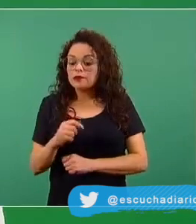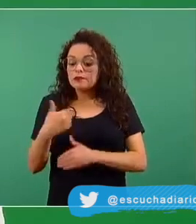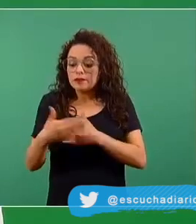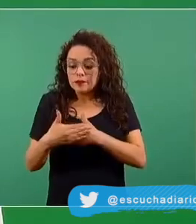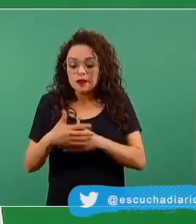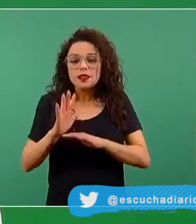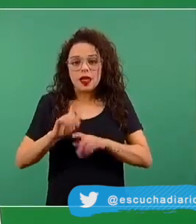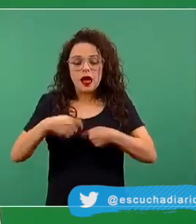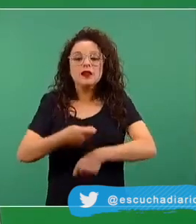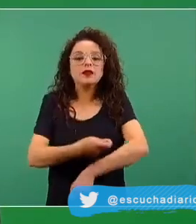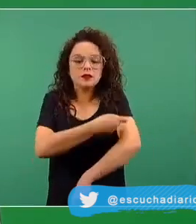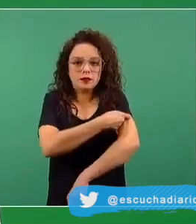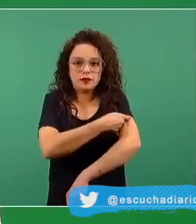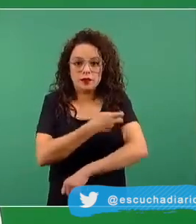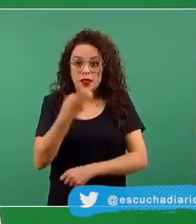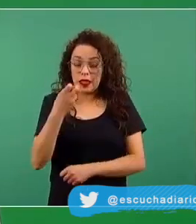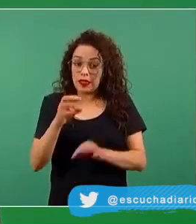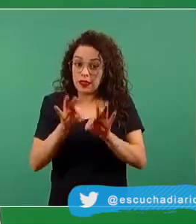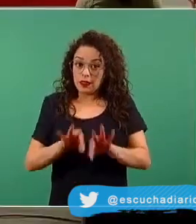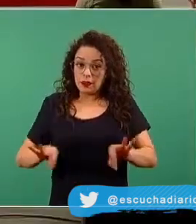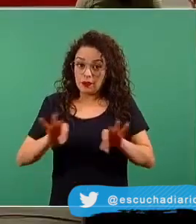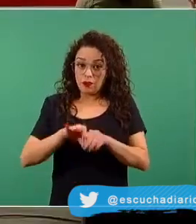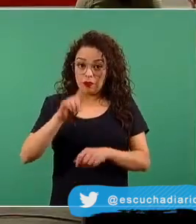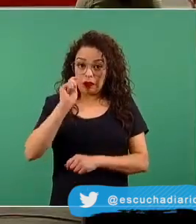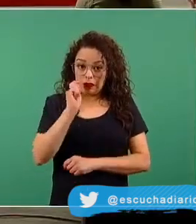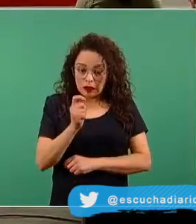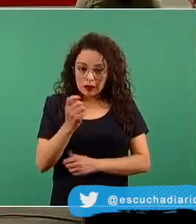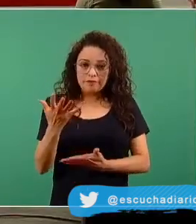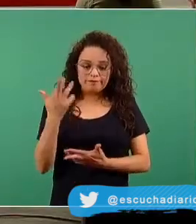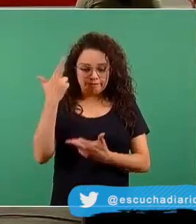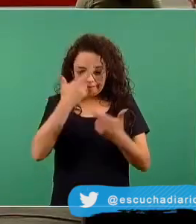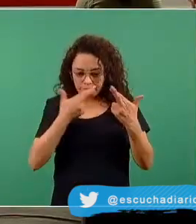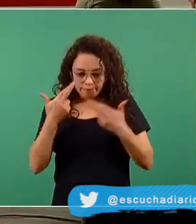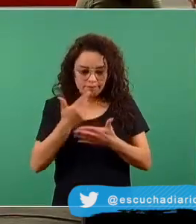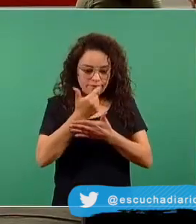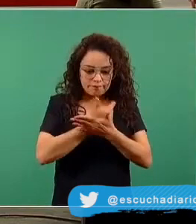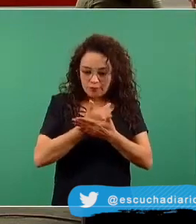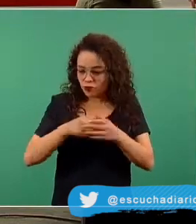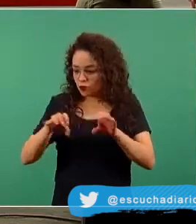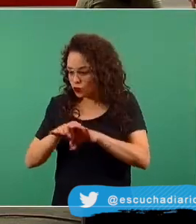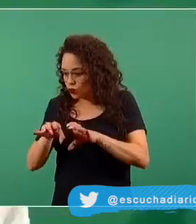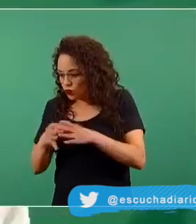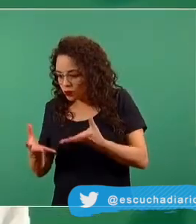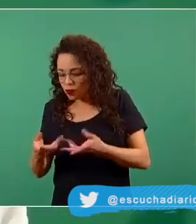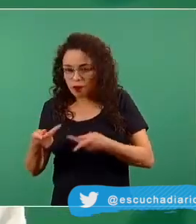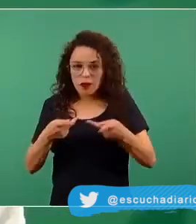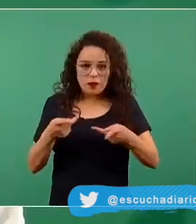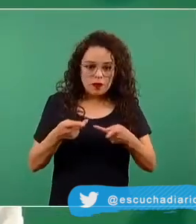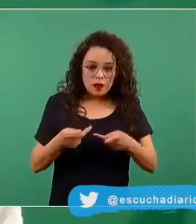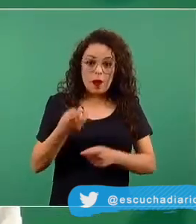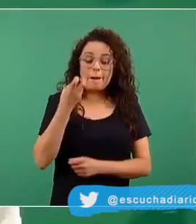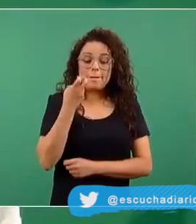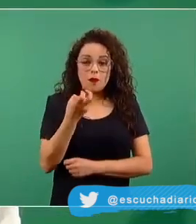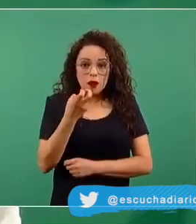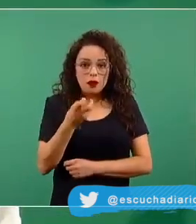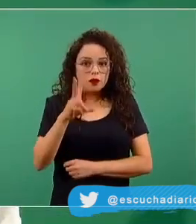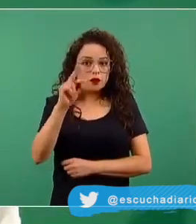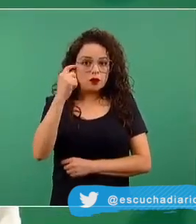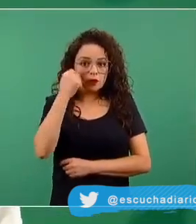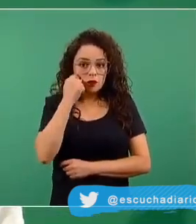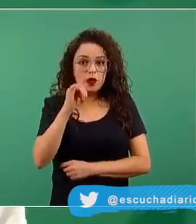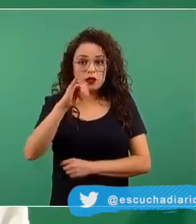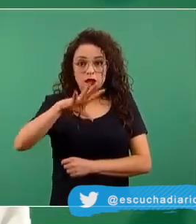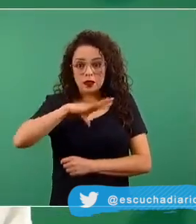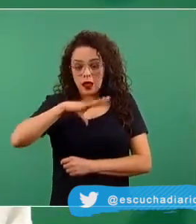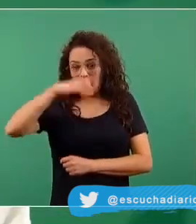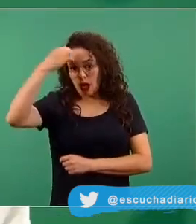logística fue uno de los grandes retos y por eso también decidimos que, independientemente de la experiencia que tuvieran las